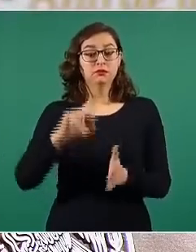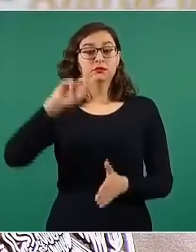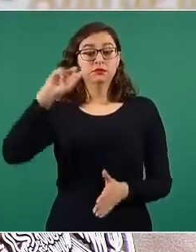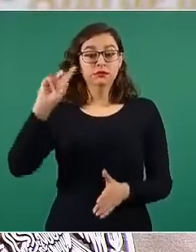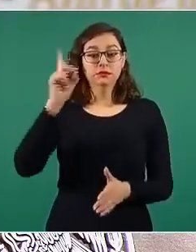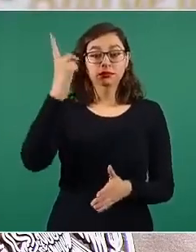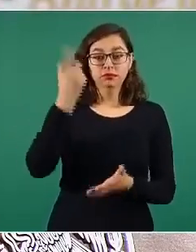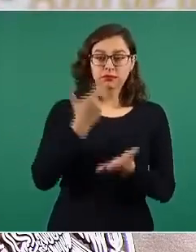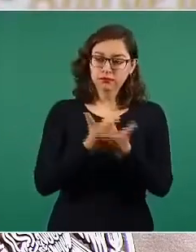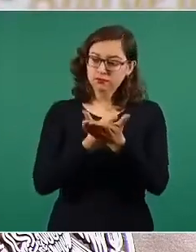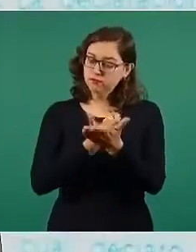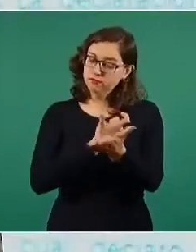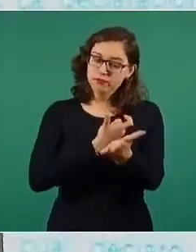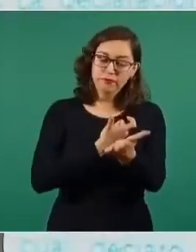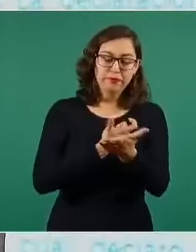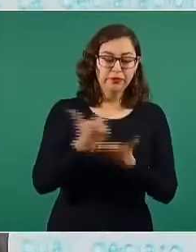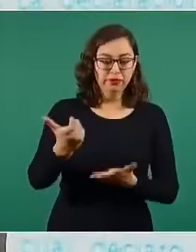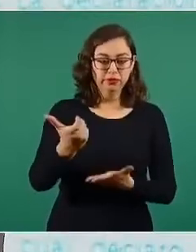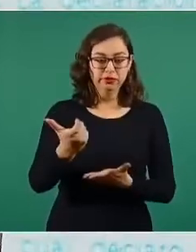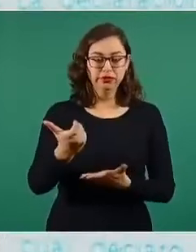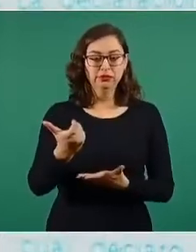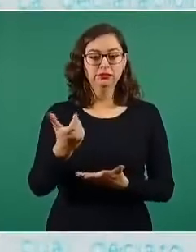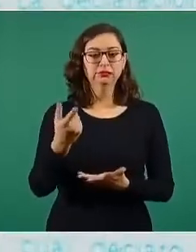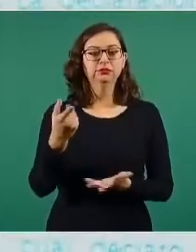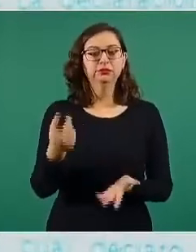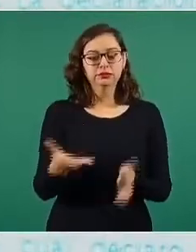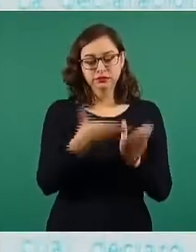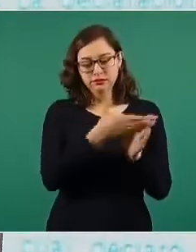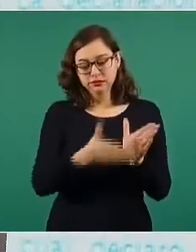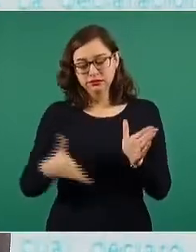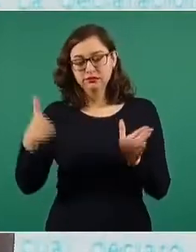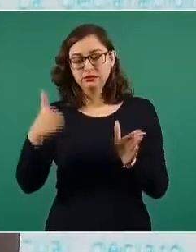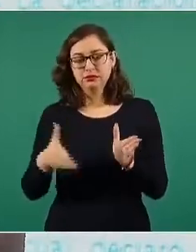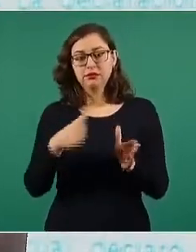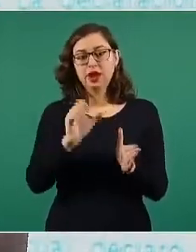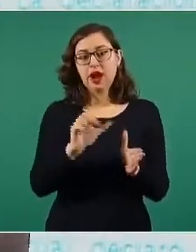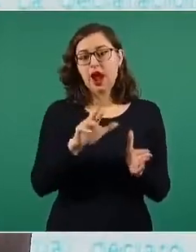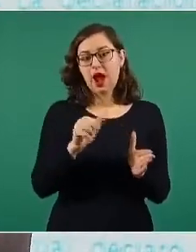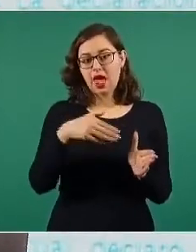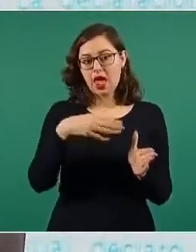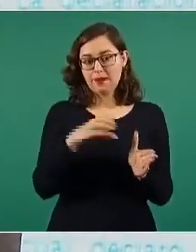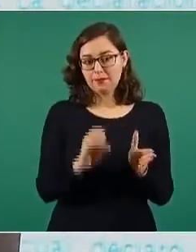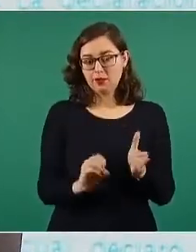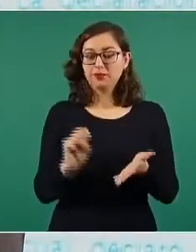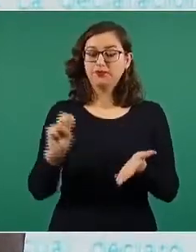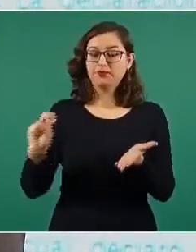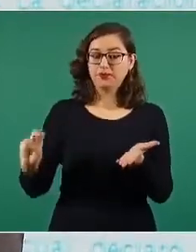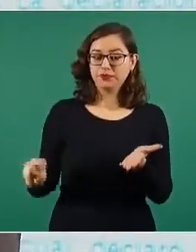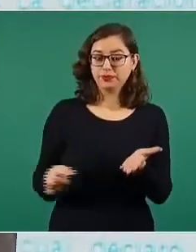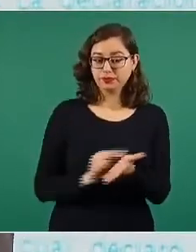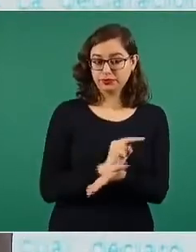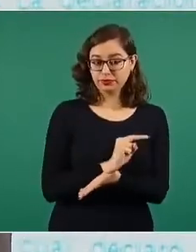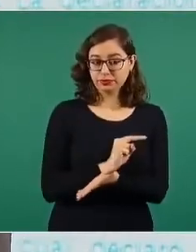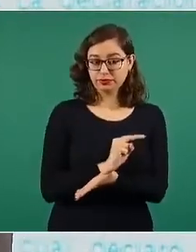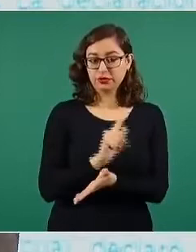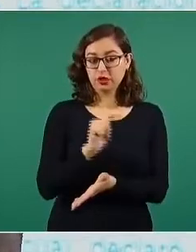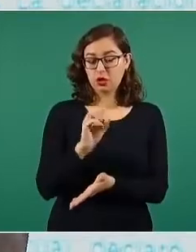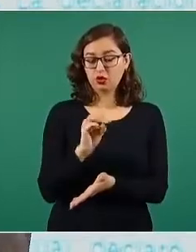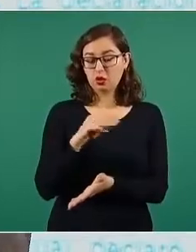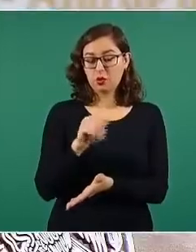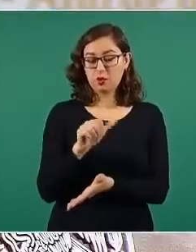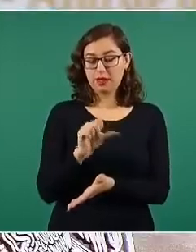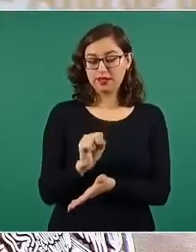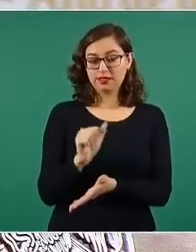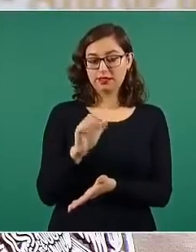Procuraduría General de la República en la época de Murillo Karam, particularmente con una firma del señor Tomás Cerón.